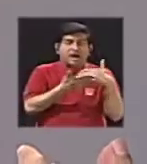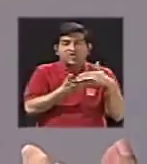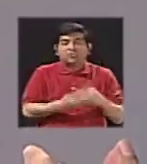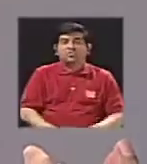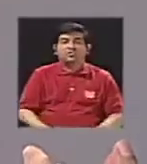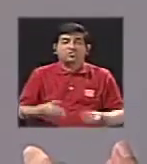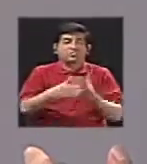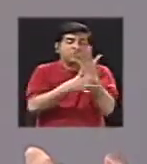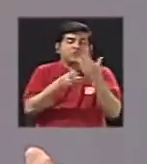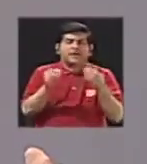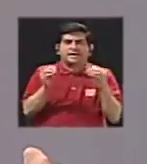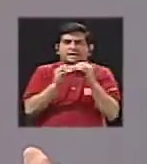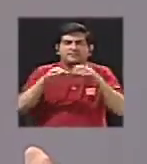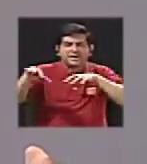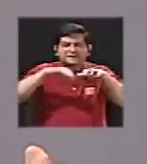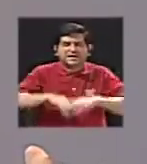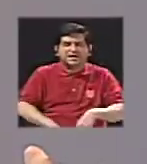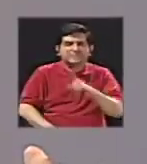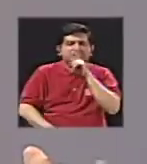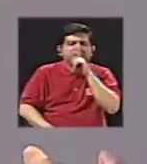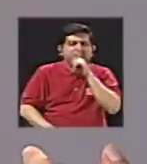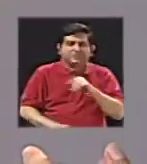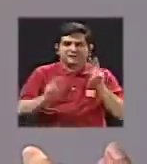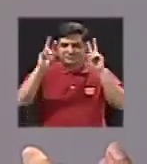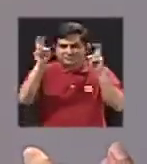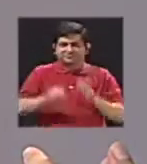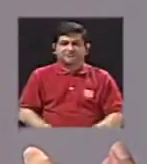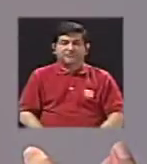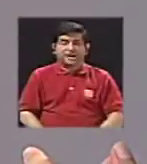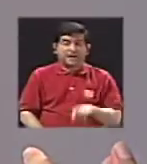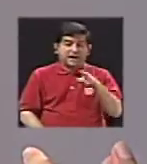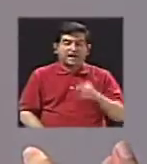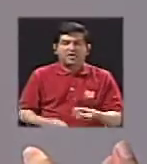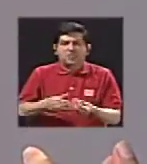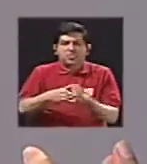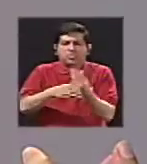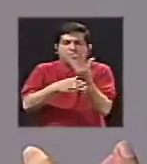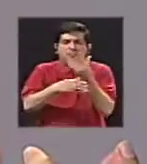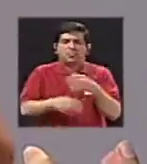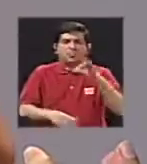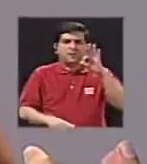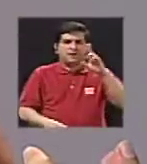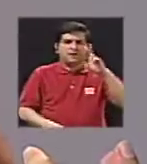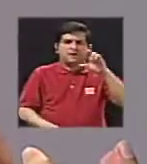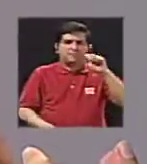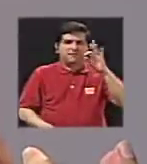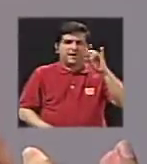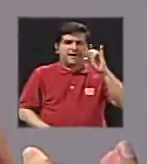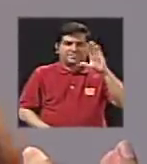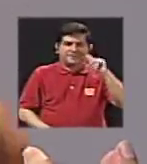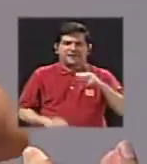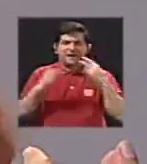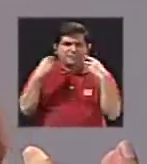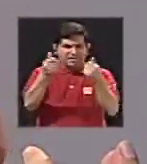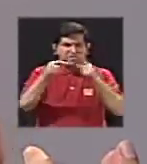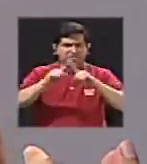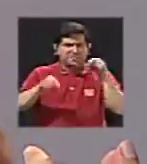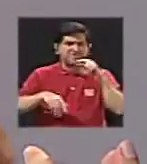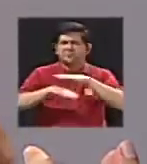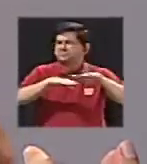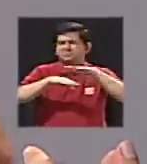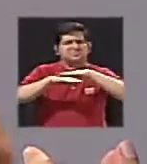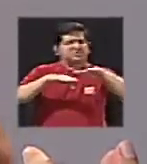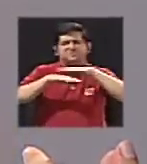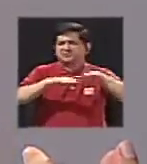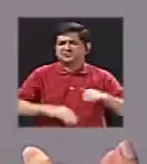lo hemos visto un poco con las erupciones freáticas que han ocurrido que ocurren muy rápidamente pero eso son cosas muy superficiales para cosas